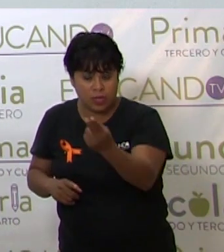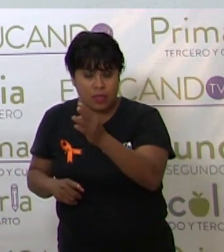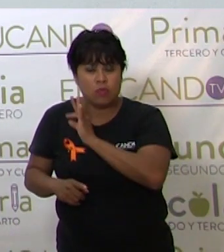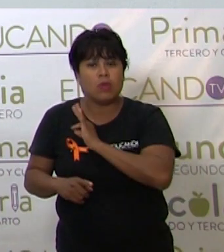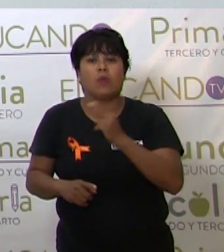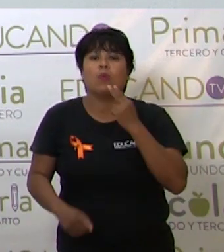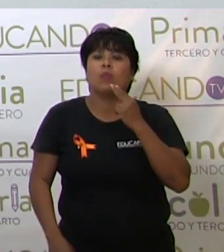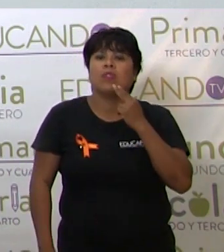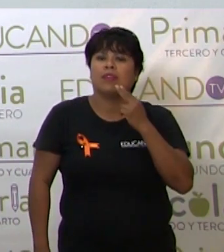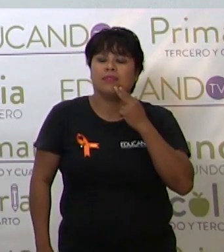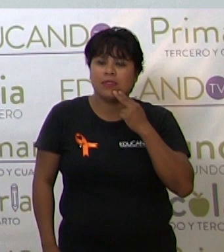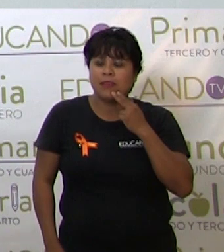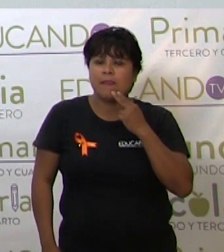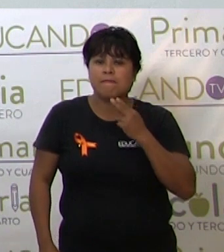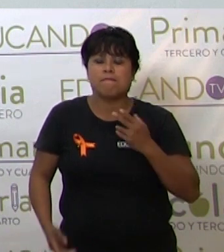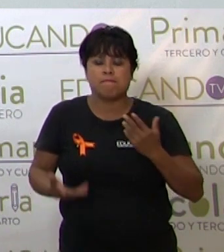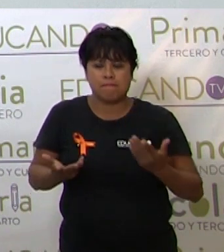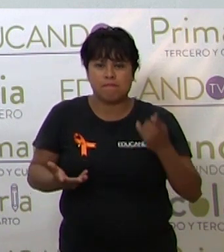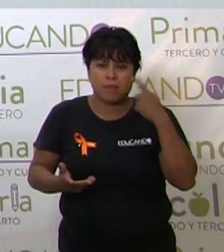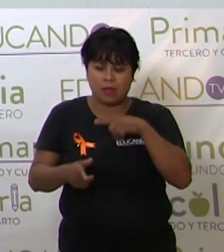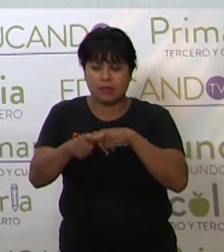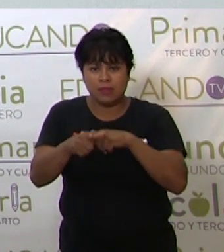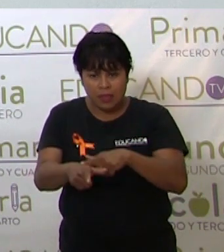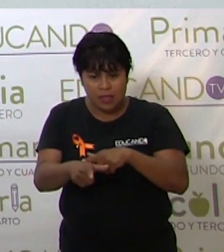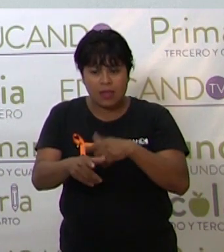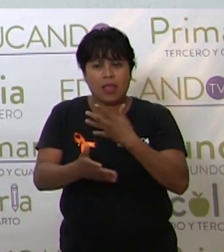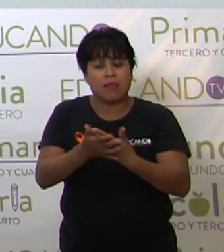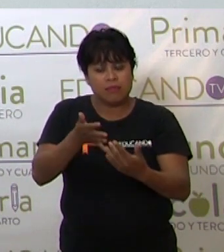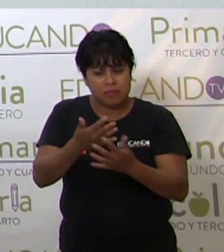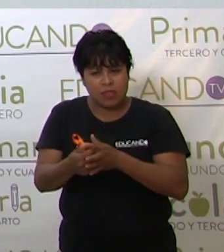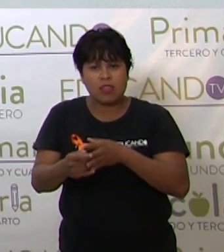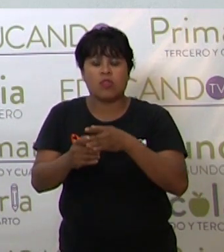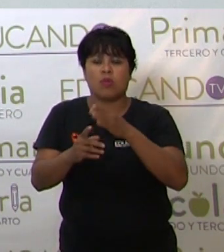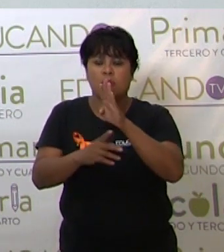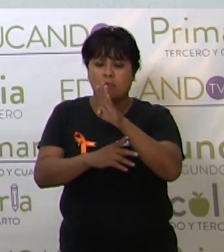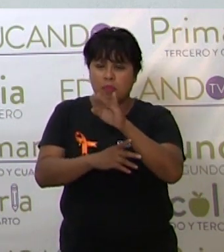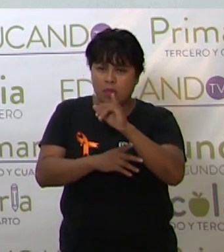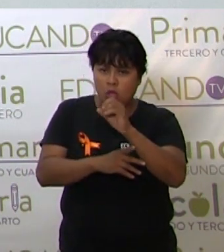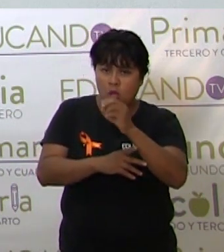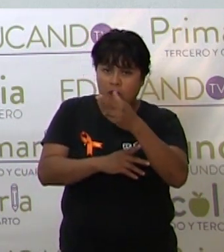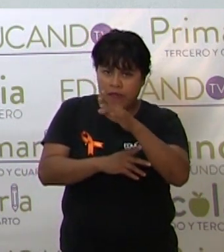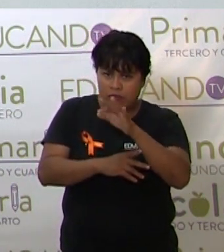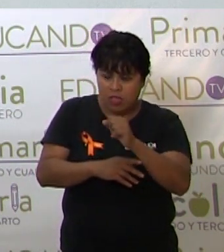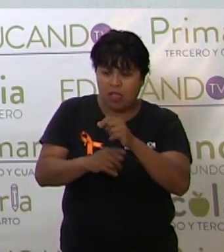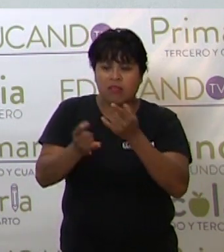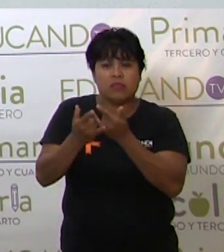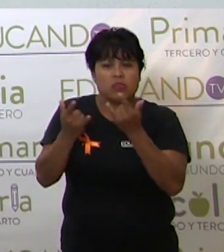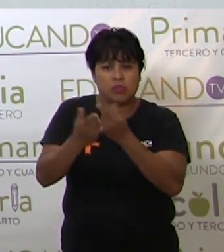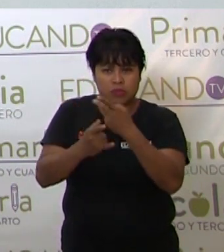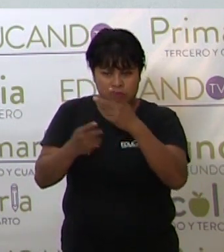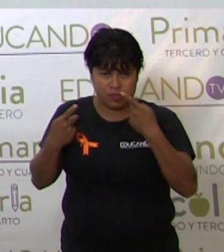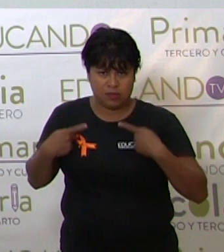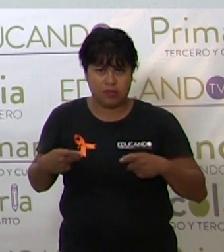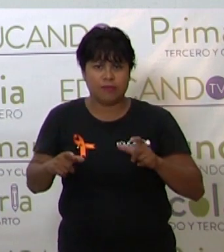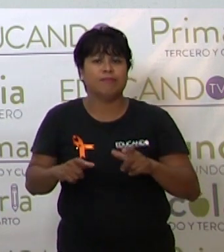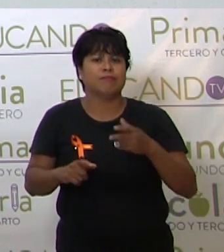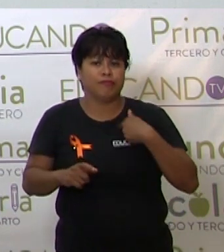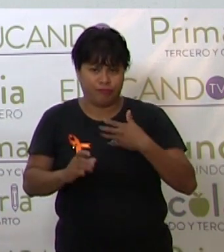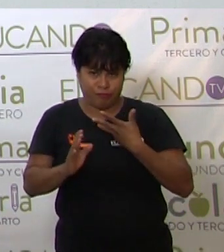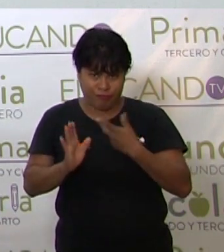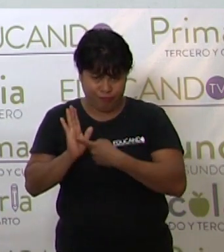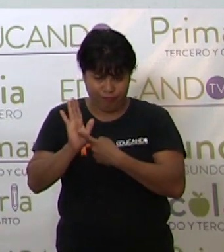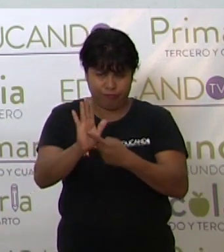utilizar para seguir construyendo la biografía de su personaje. Y aquí les traigo el ejemplo.